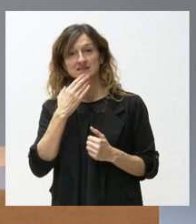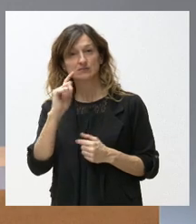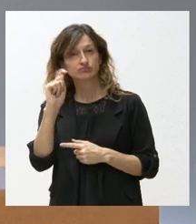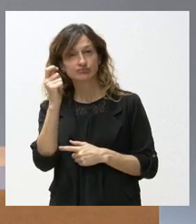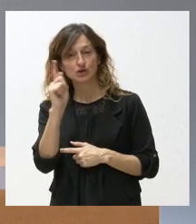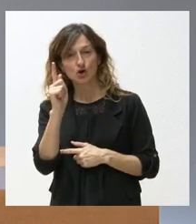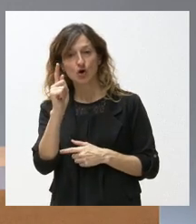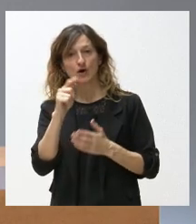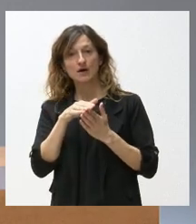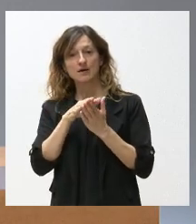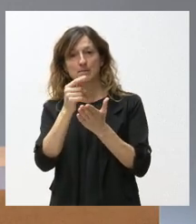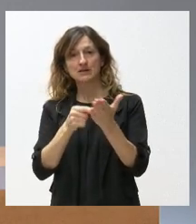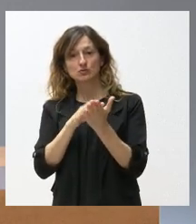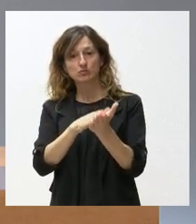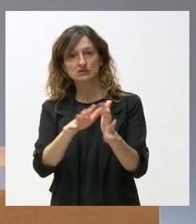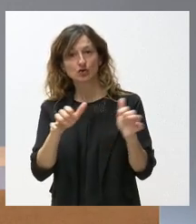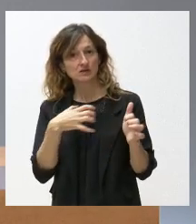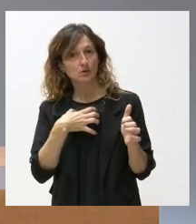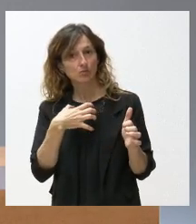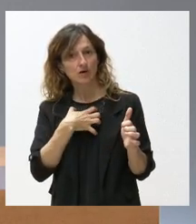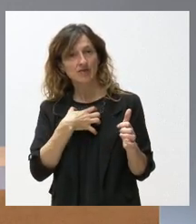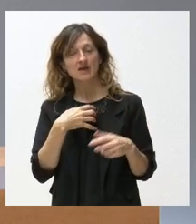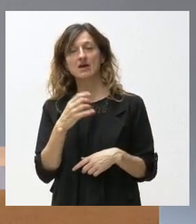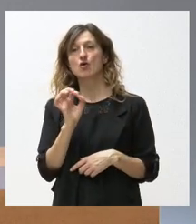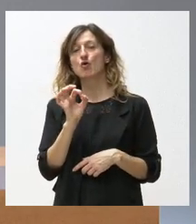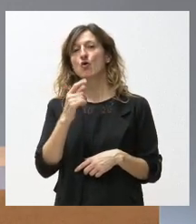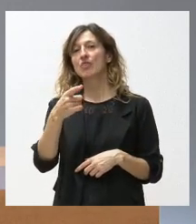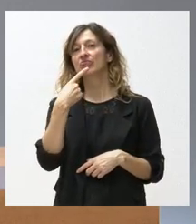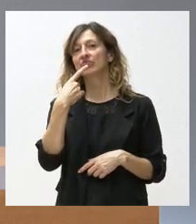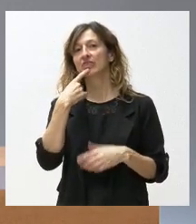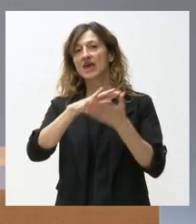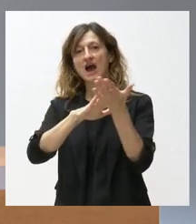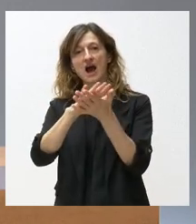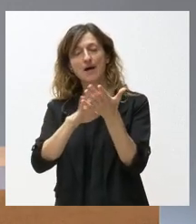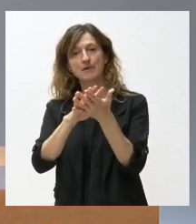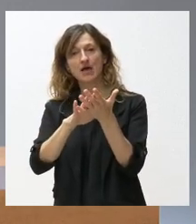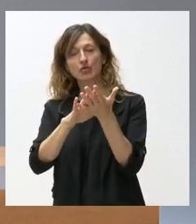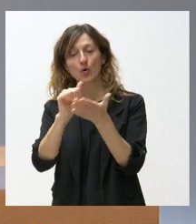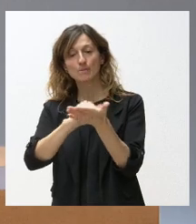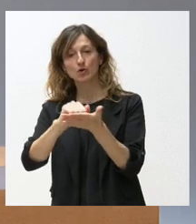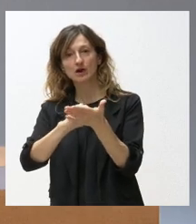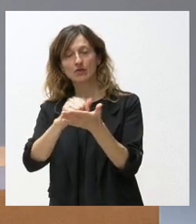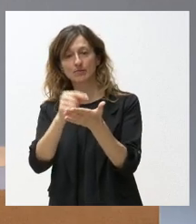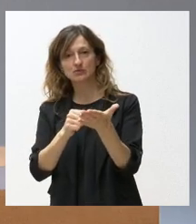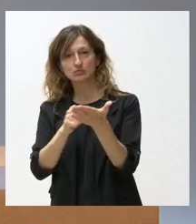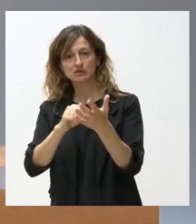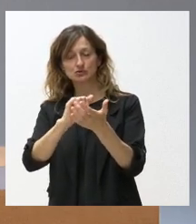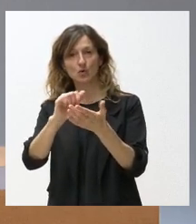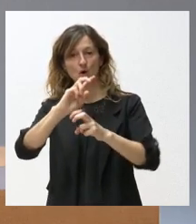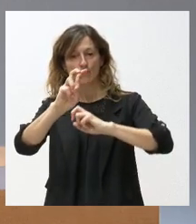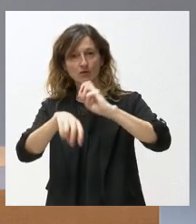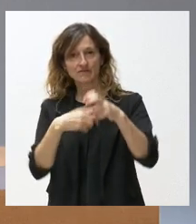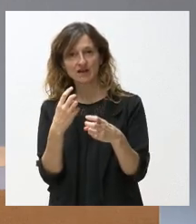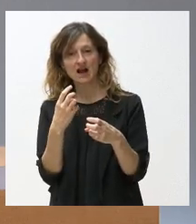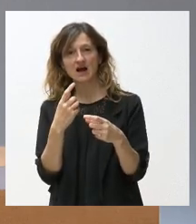Cortes. He hablado también de que, bueno, se puede hablar de modificar el borrador de presupuestos, de ver qué partidas que hay